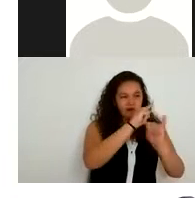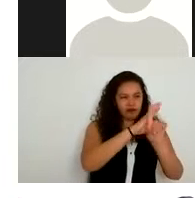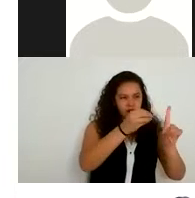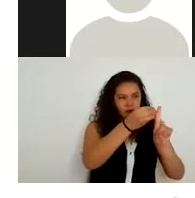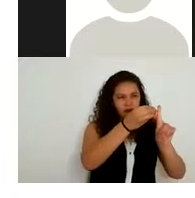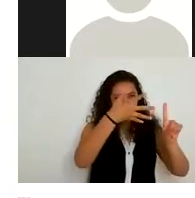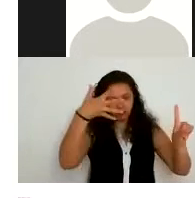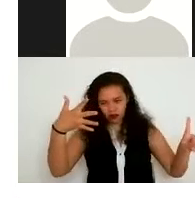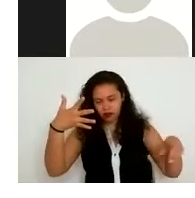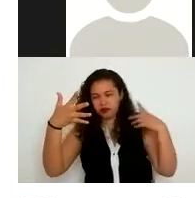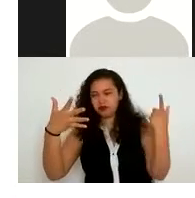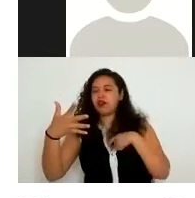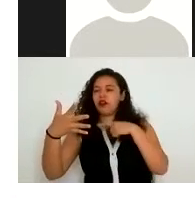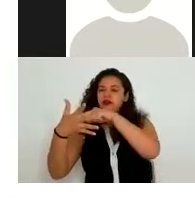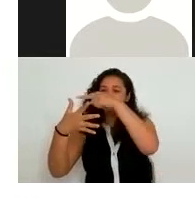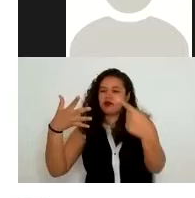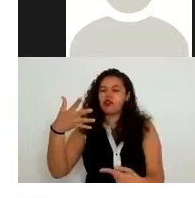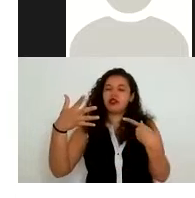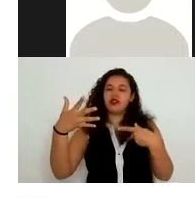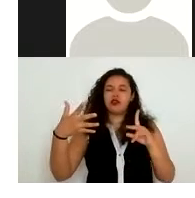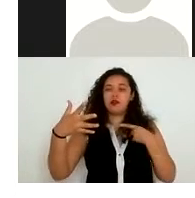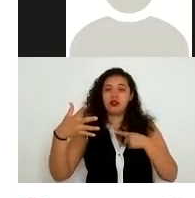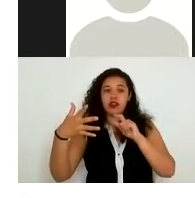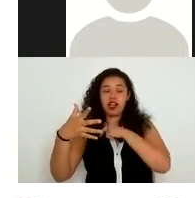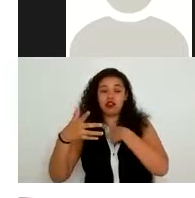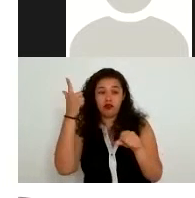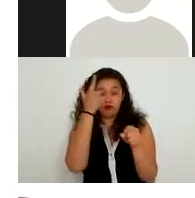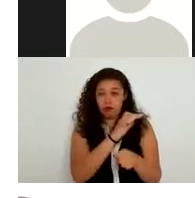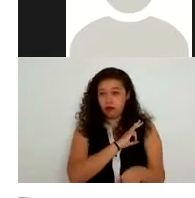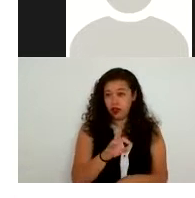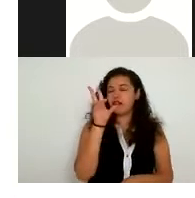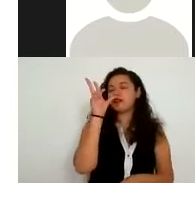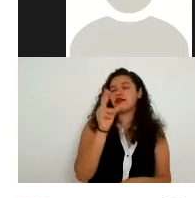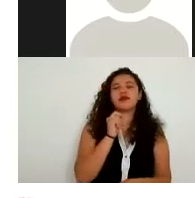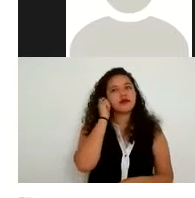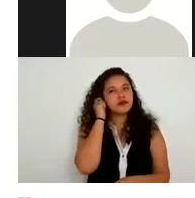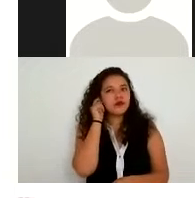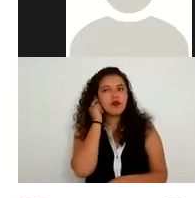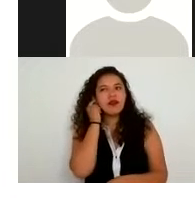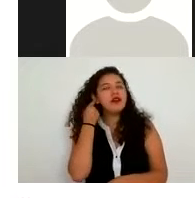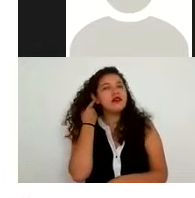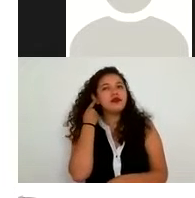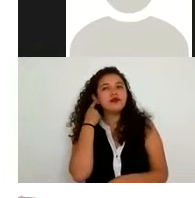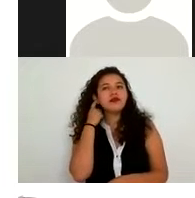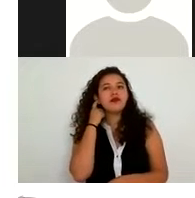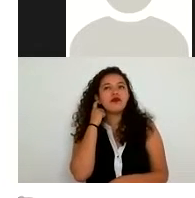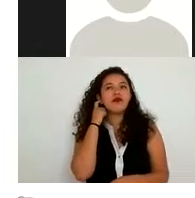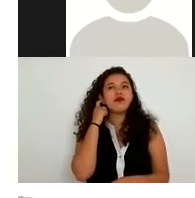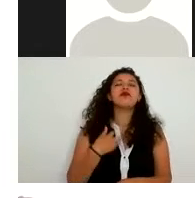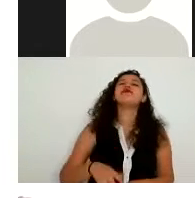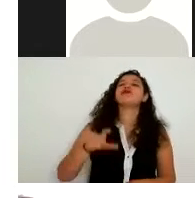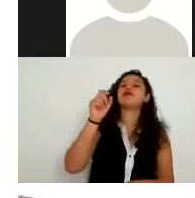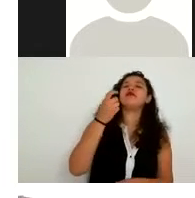mencionar de quién se trata la información como les decía por ejemplo si tengo 20 personas a quienes estoy dando un servicio